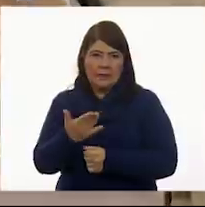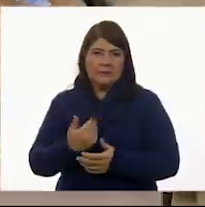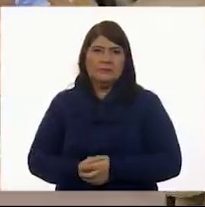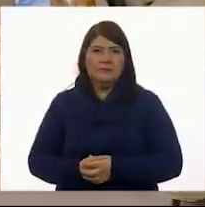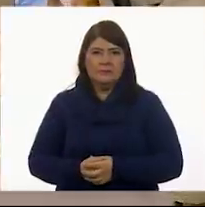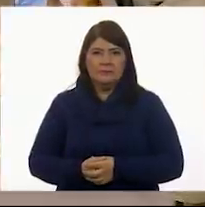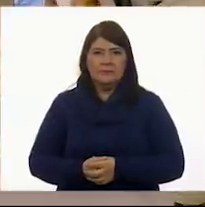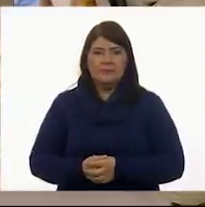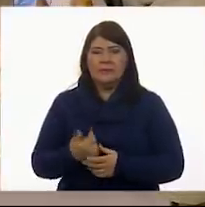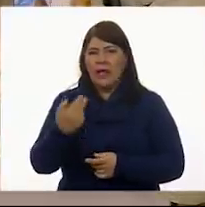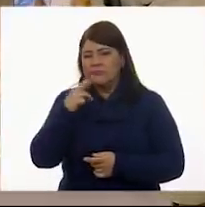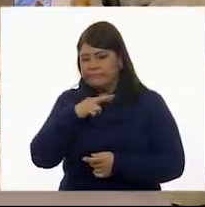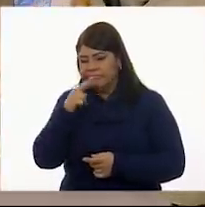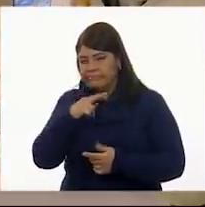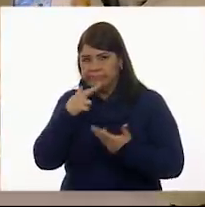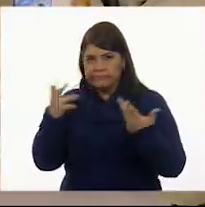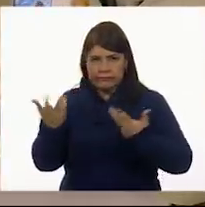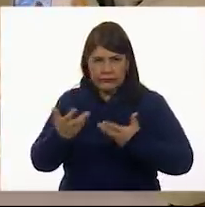rápidamente.